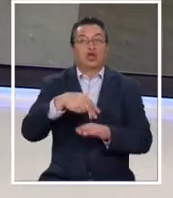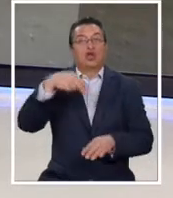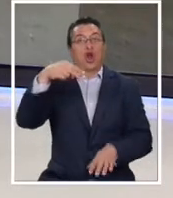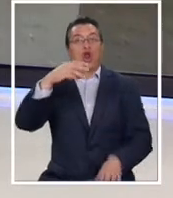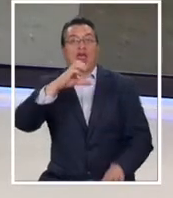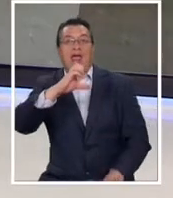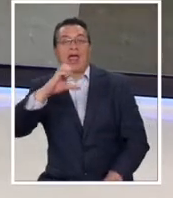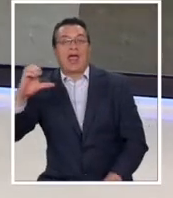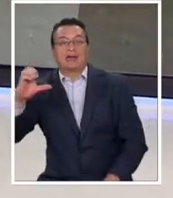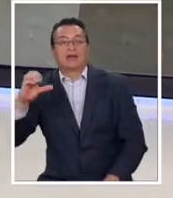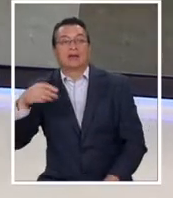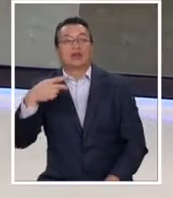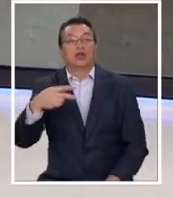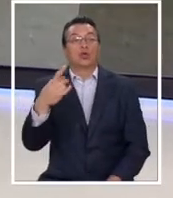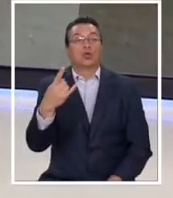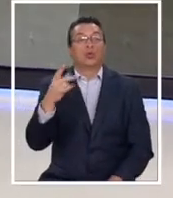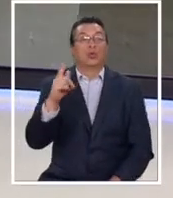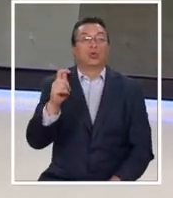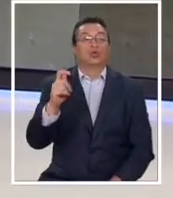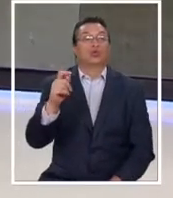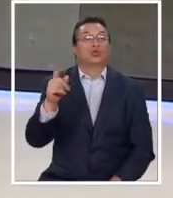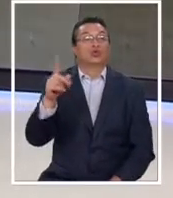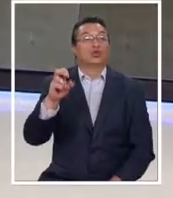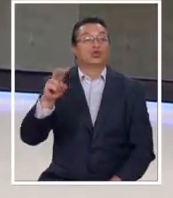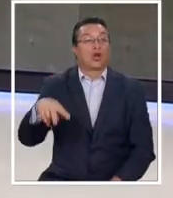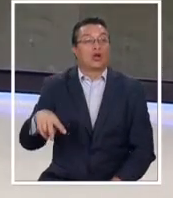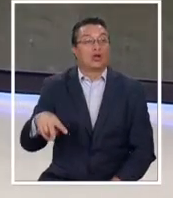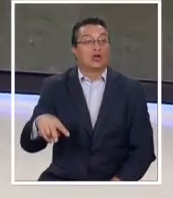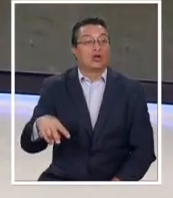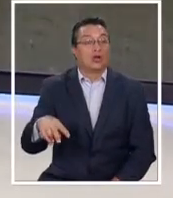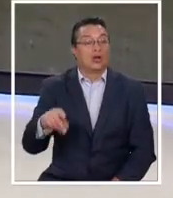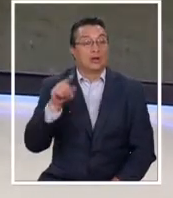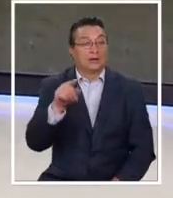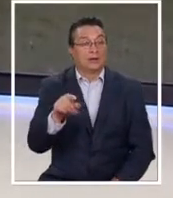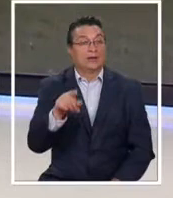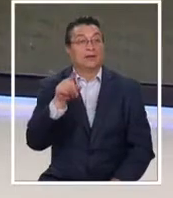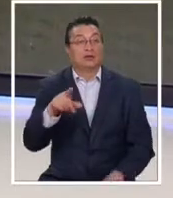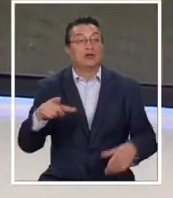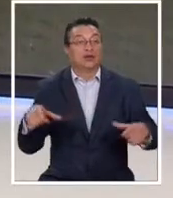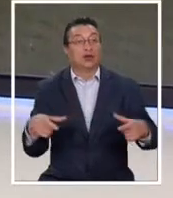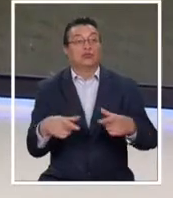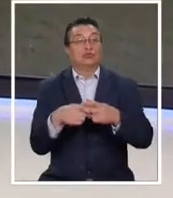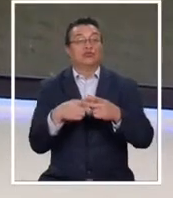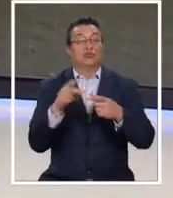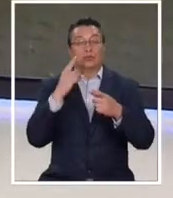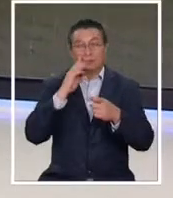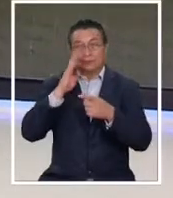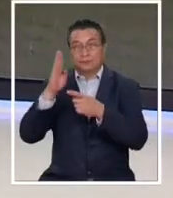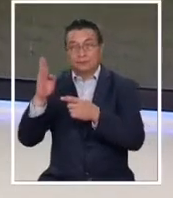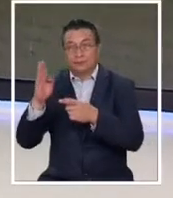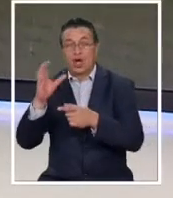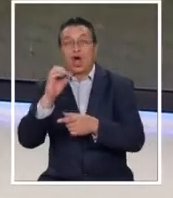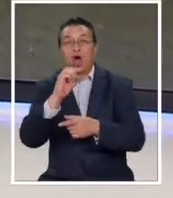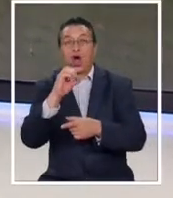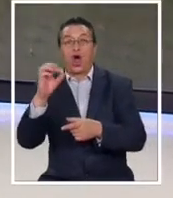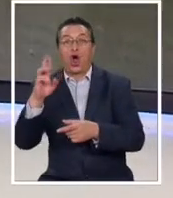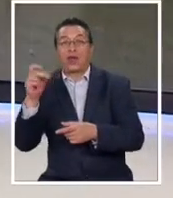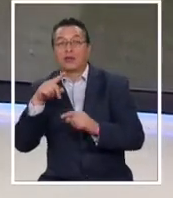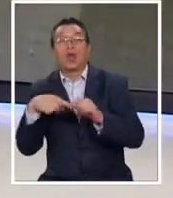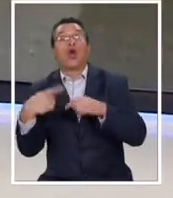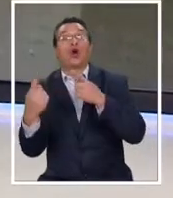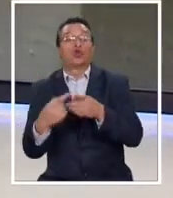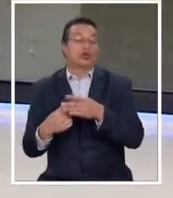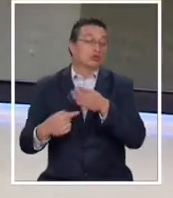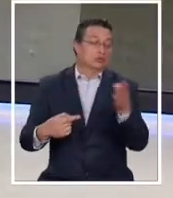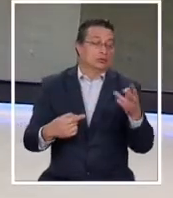del Hudson, pero lo particular es de que el Hudson es un volcán que está hacia el oriente y todos los otros volcanes están alineados